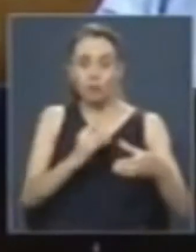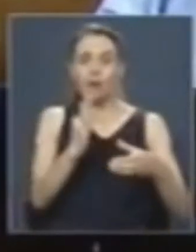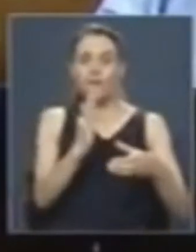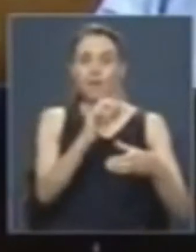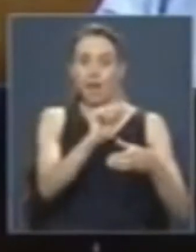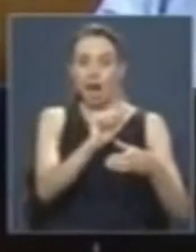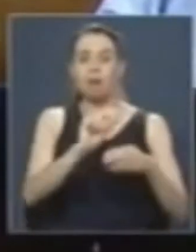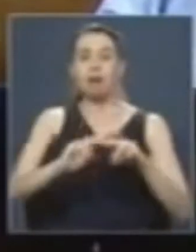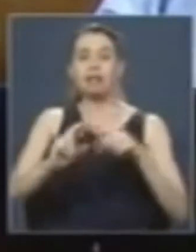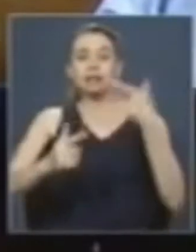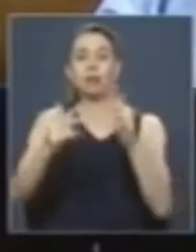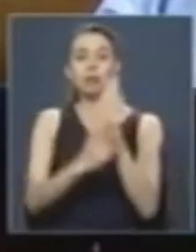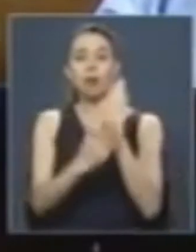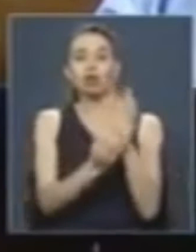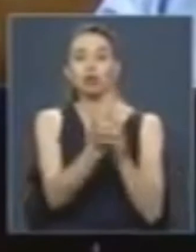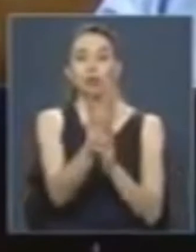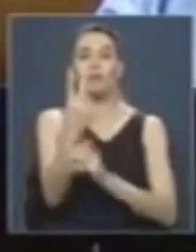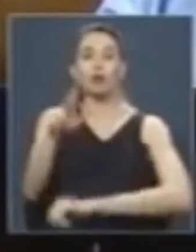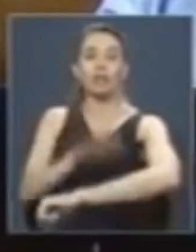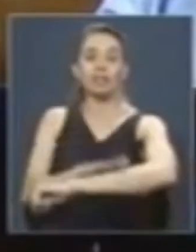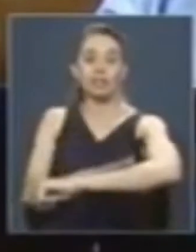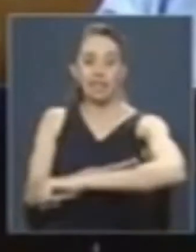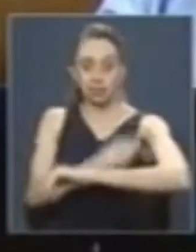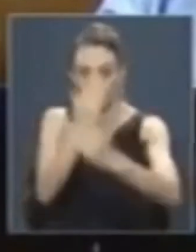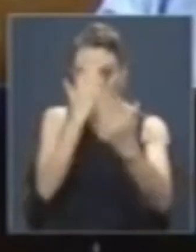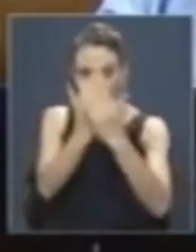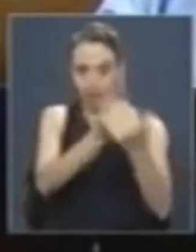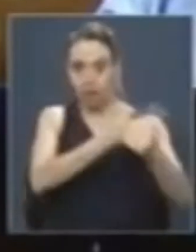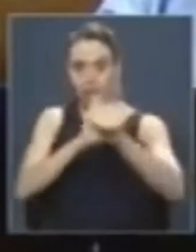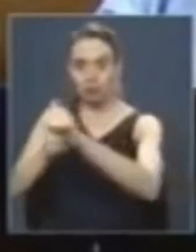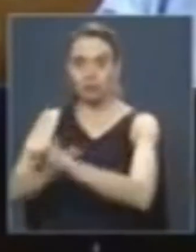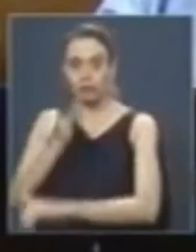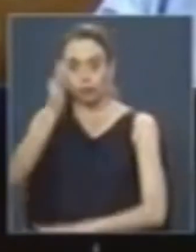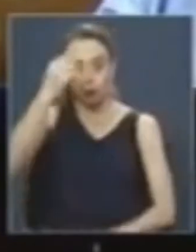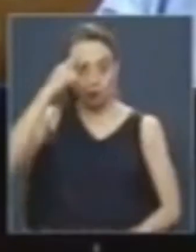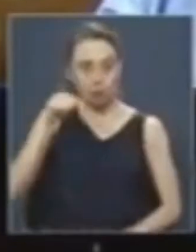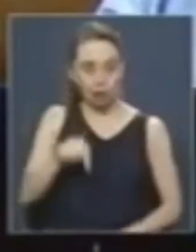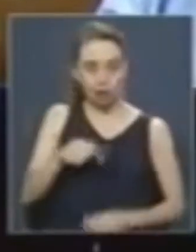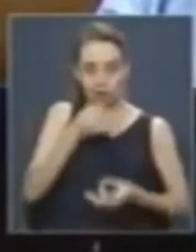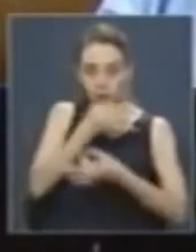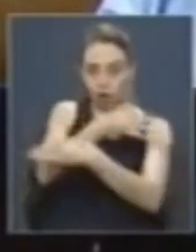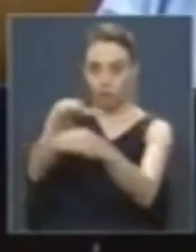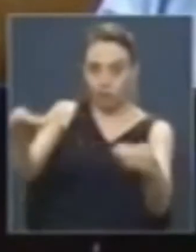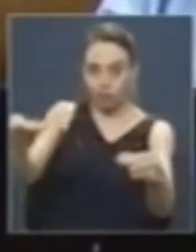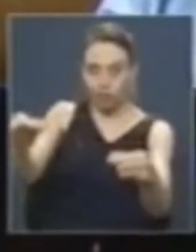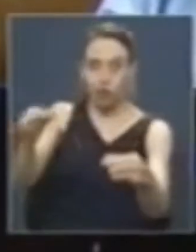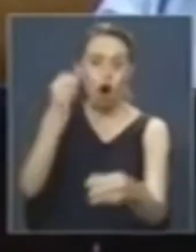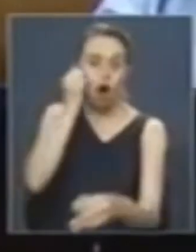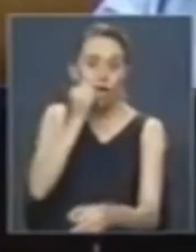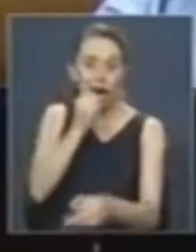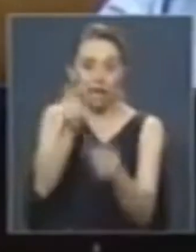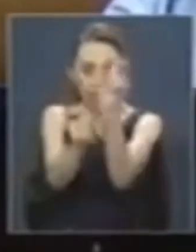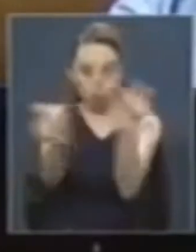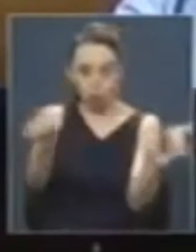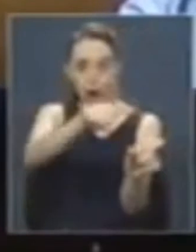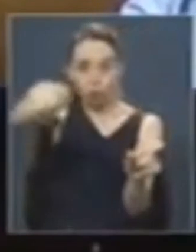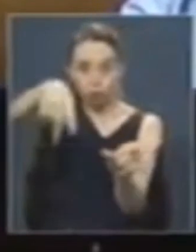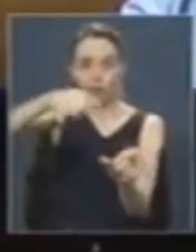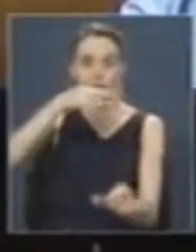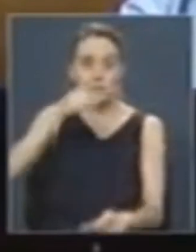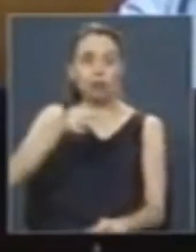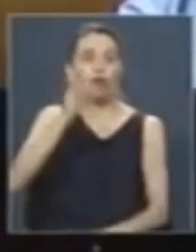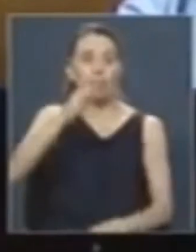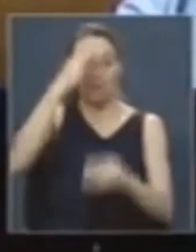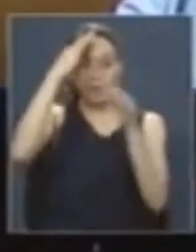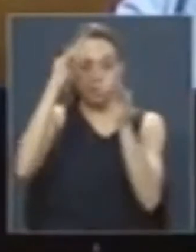proyecto político de izquierda que encare los desafíos del futuro. Pero desde aquí les digo, con el cariño que les tengo, tienen